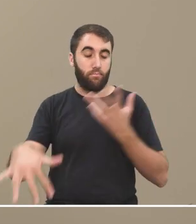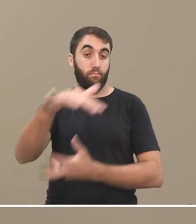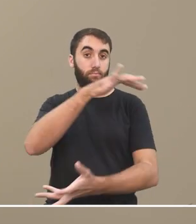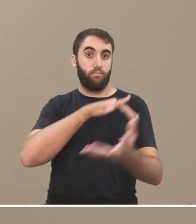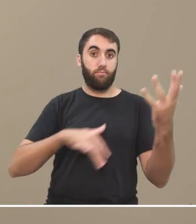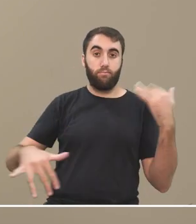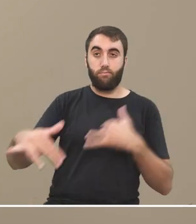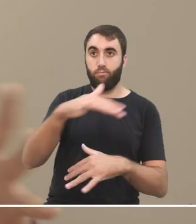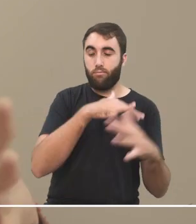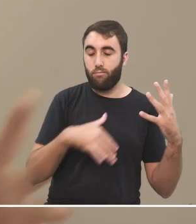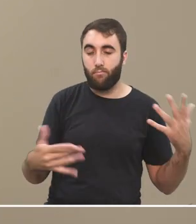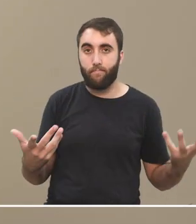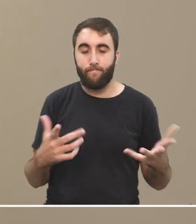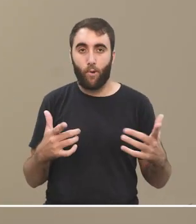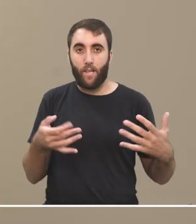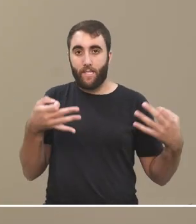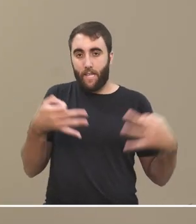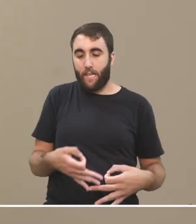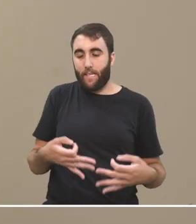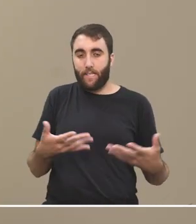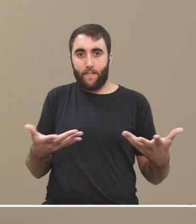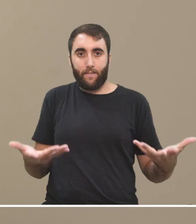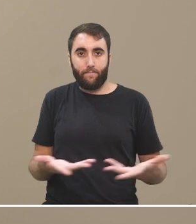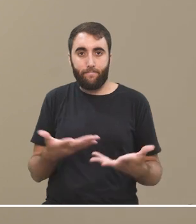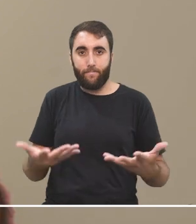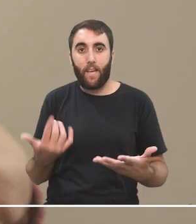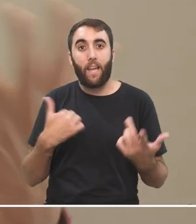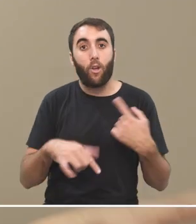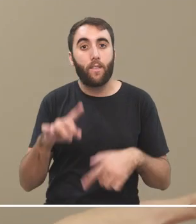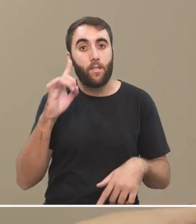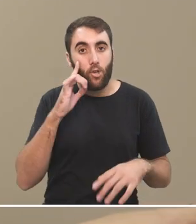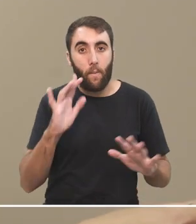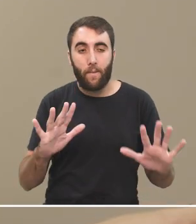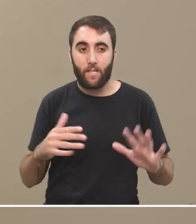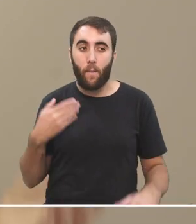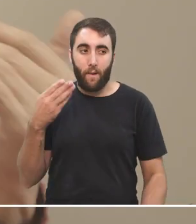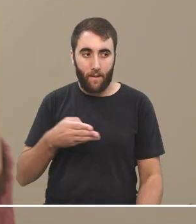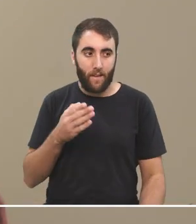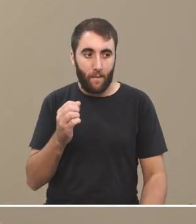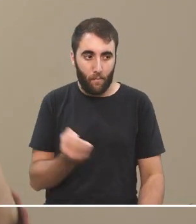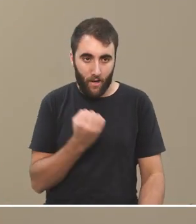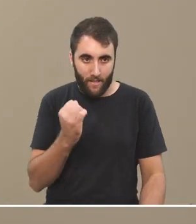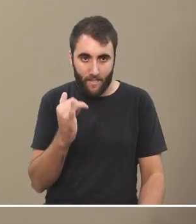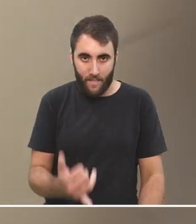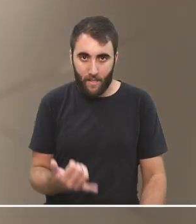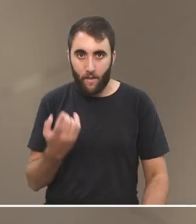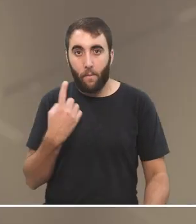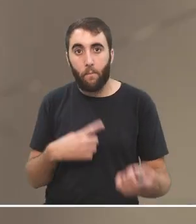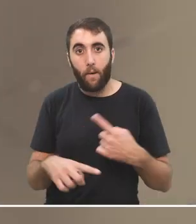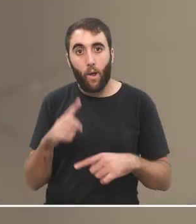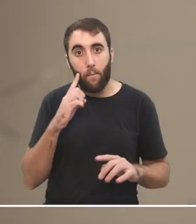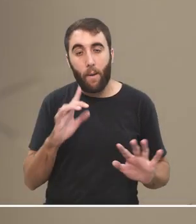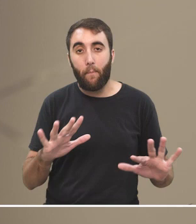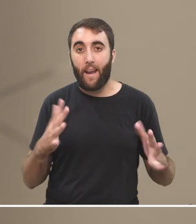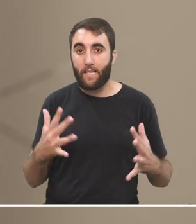muy muy certezas inquebrantables entonces yo llamaría si claro participar es importantísimo pero me parece que en la